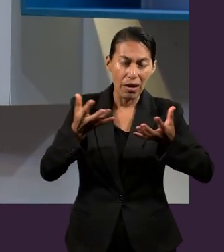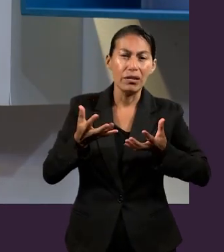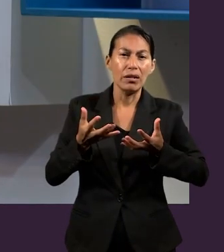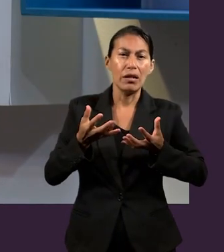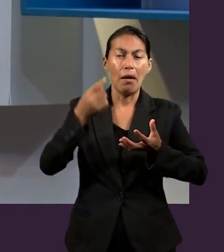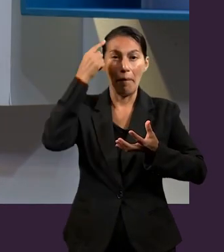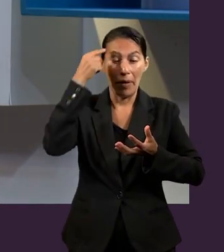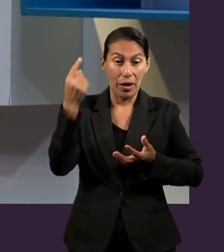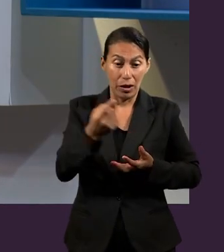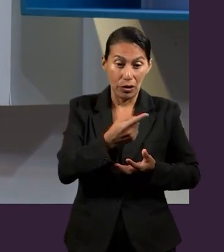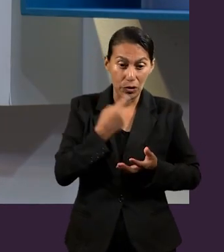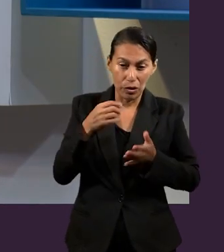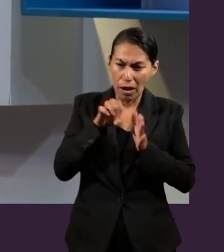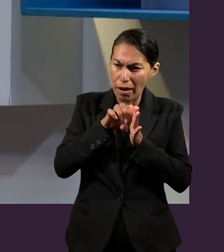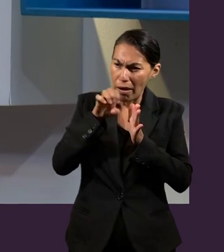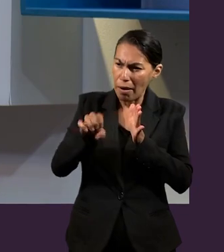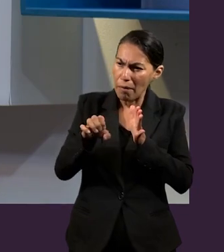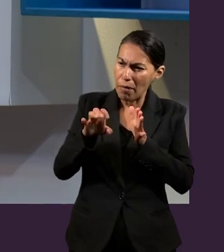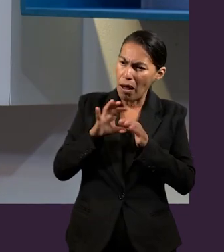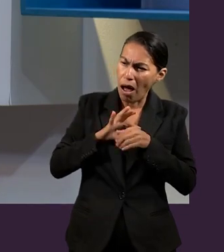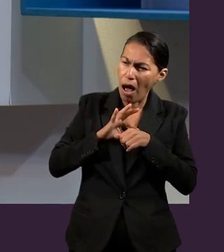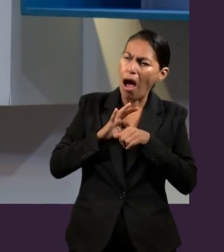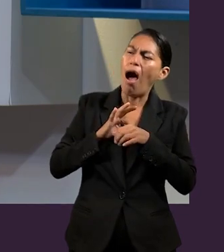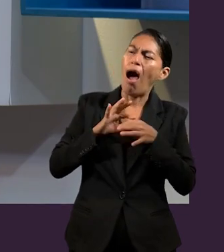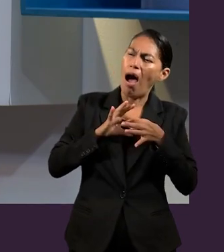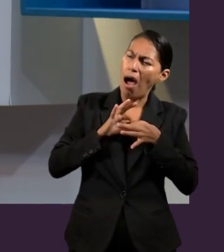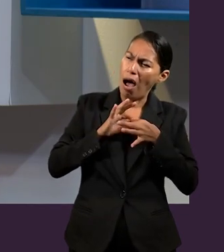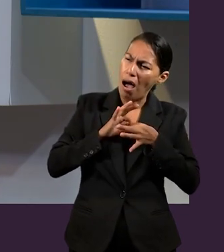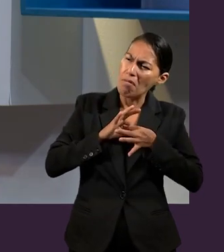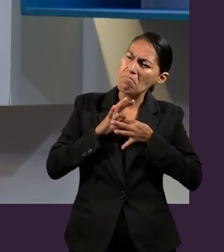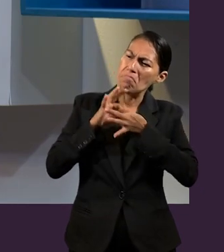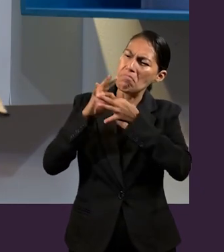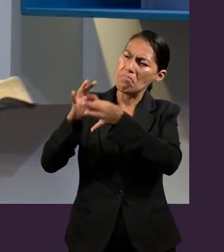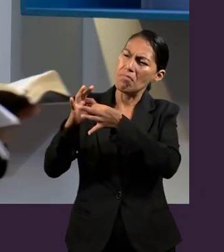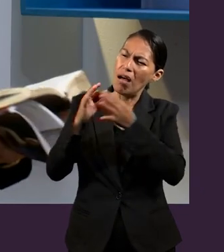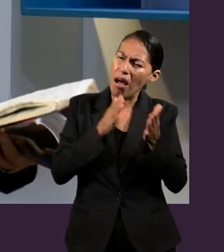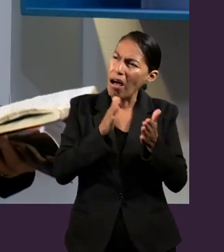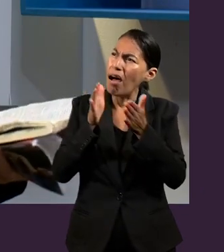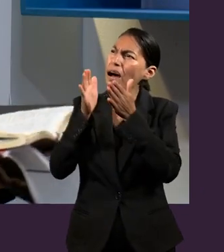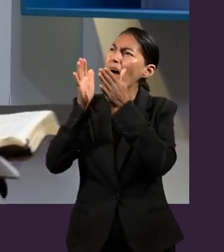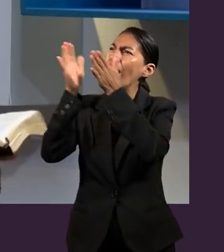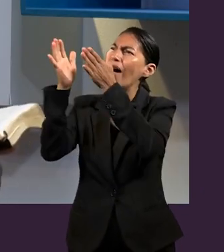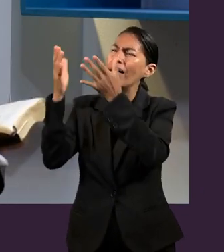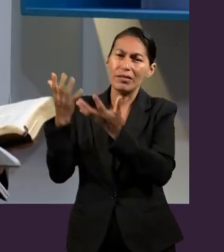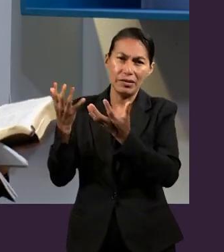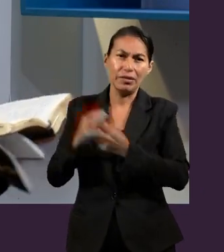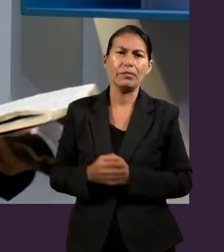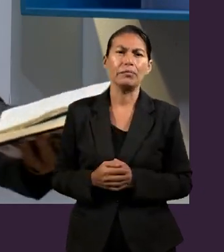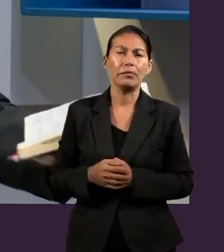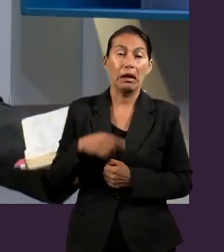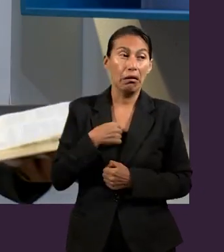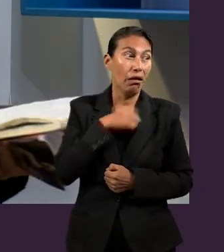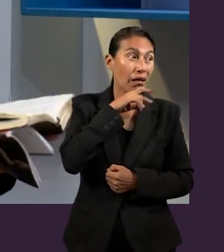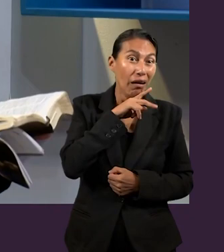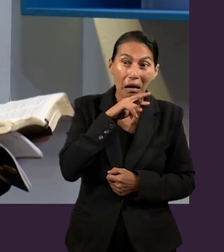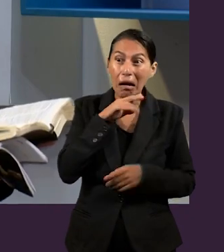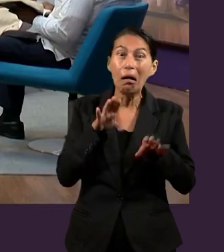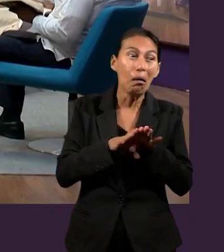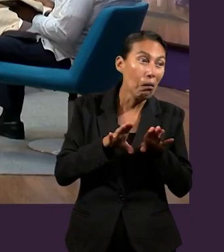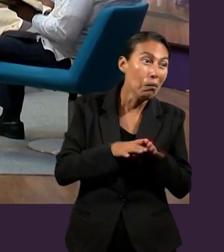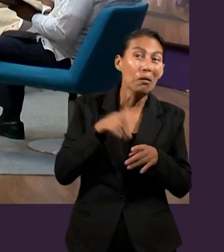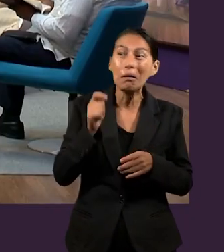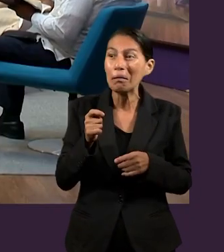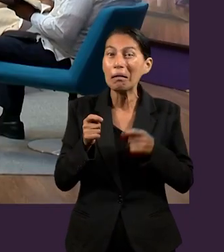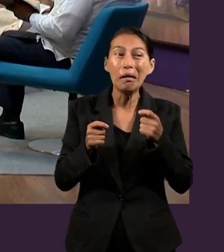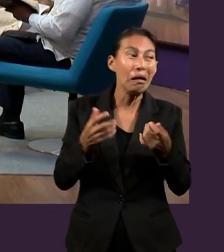para que nosotros andemos en ellas. O sea, hasta eso más, no necesitamos preocuparnos nosotros, ¿qué